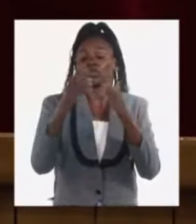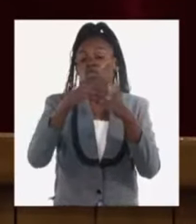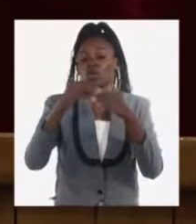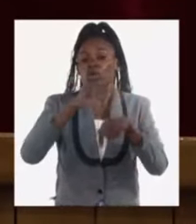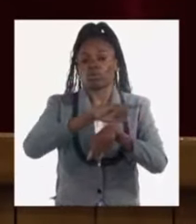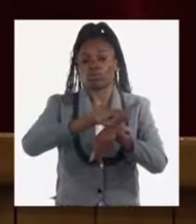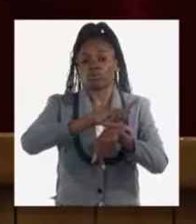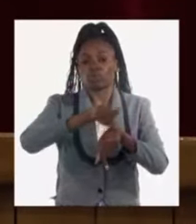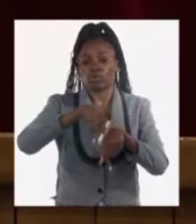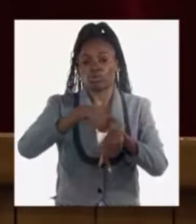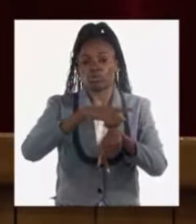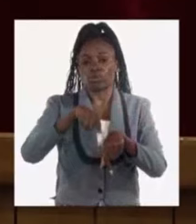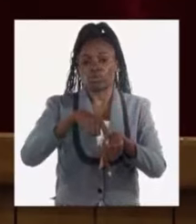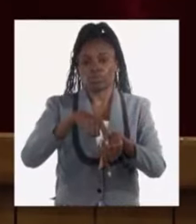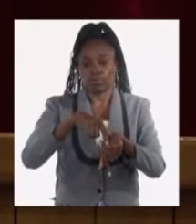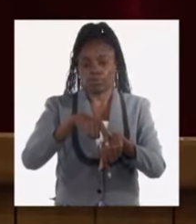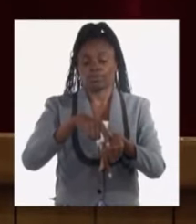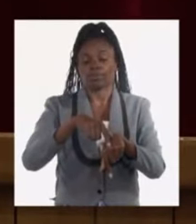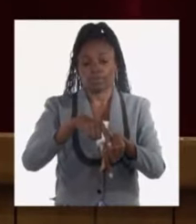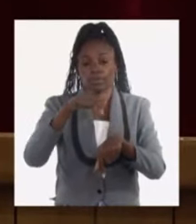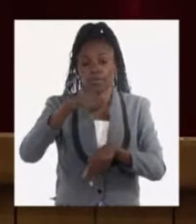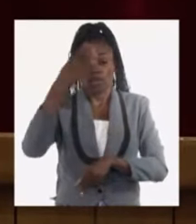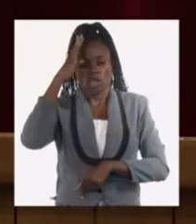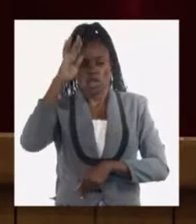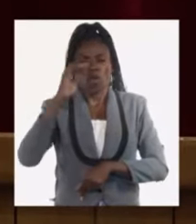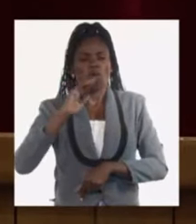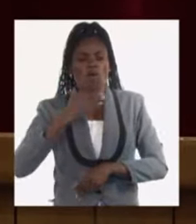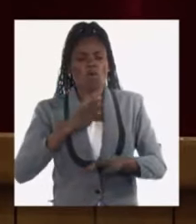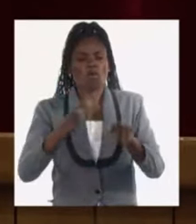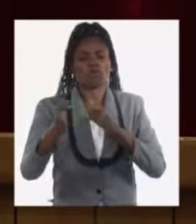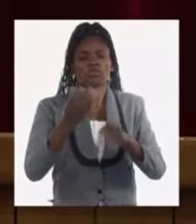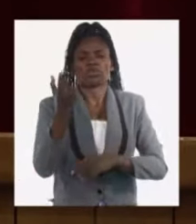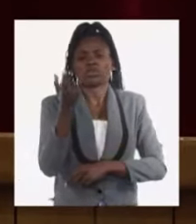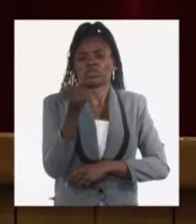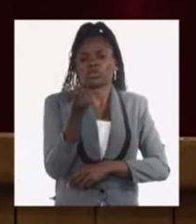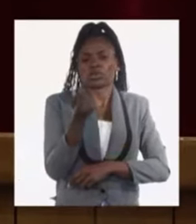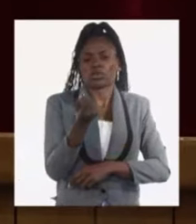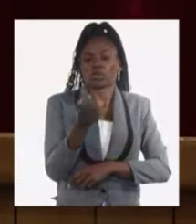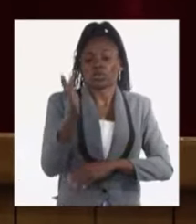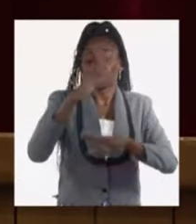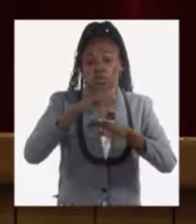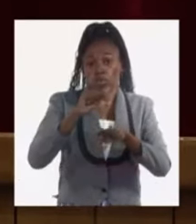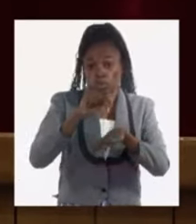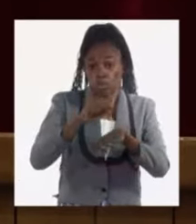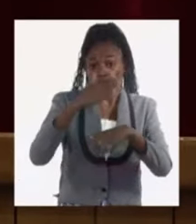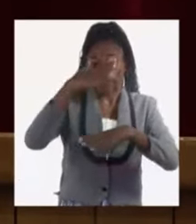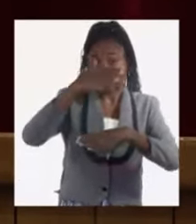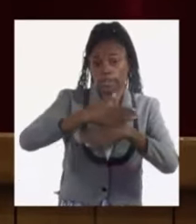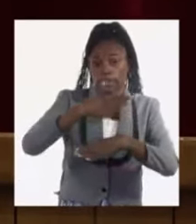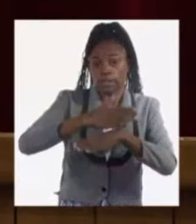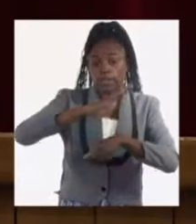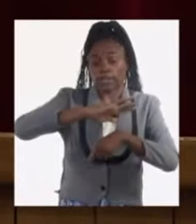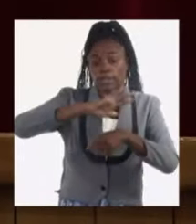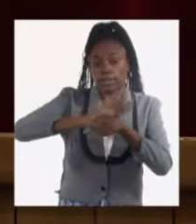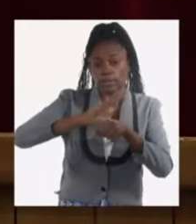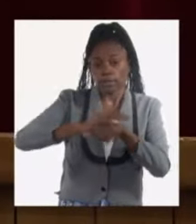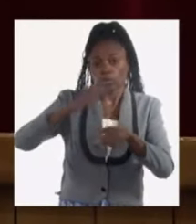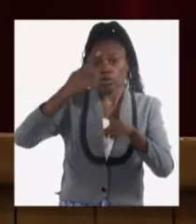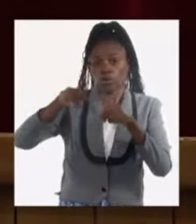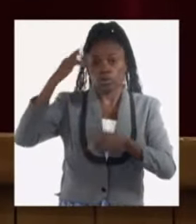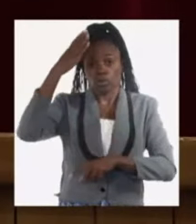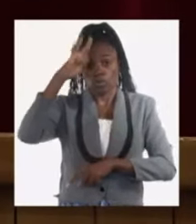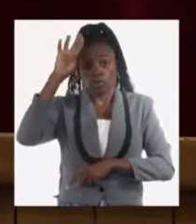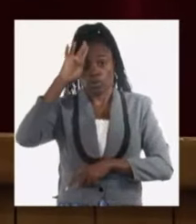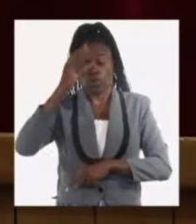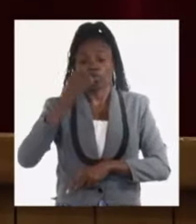¿Qué sería de este país? ¿Cómo funcionaría esta economía si no fuera por ese criminal y cruel bloqueo? No